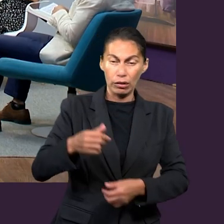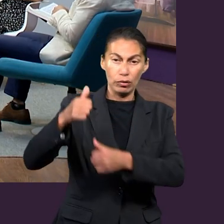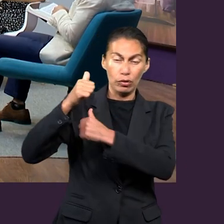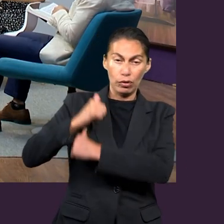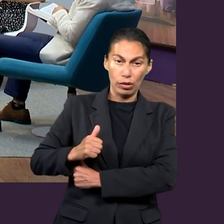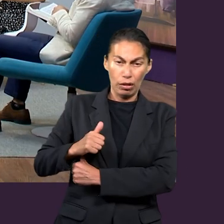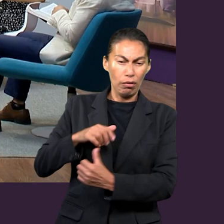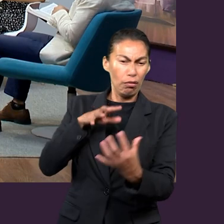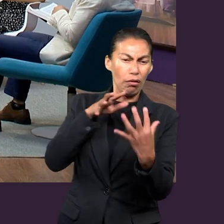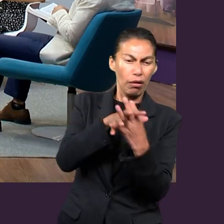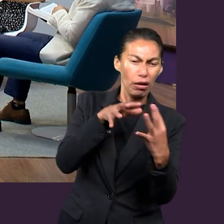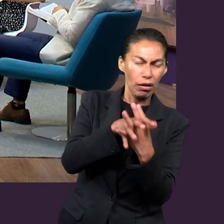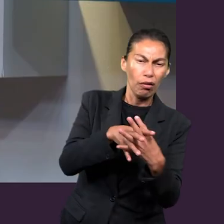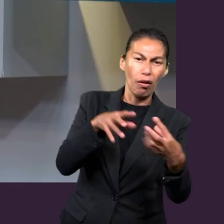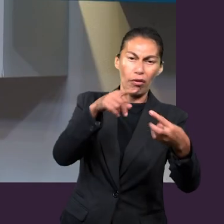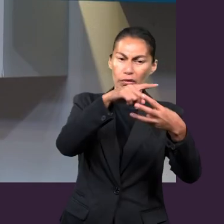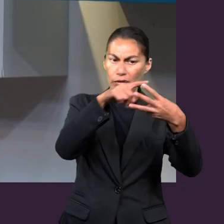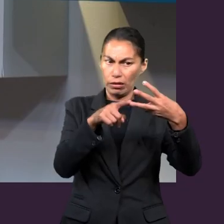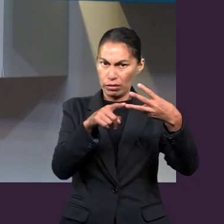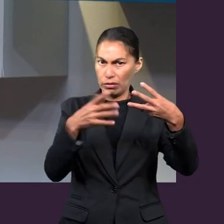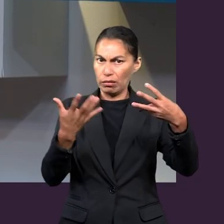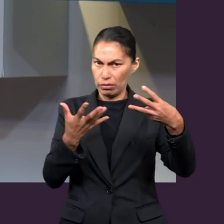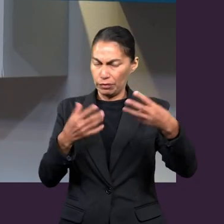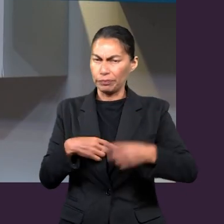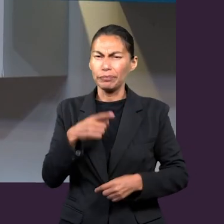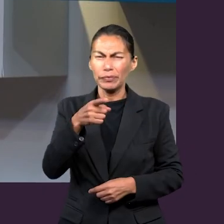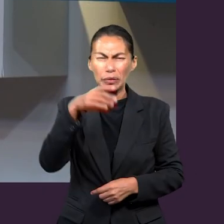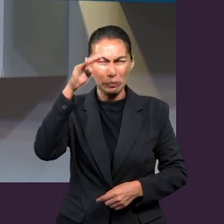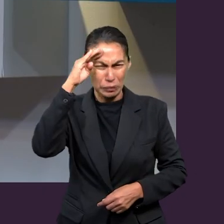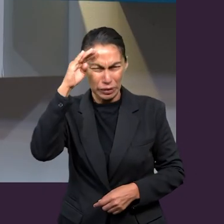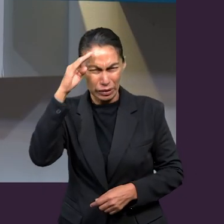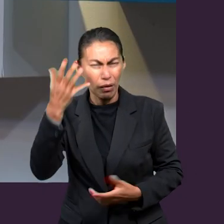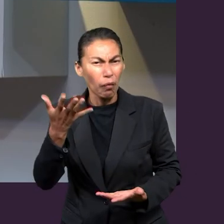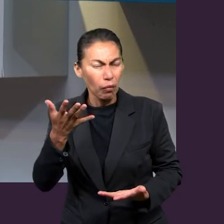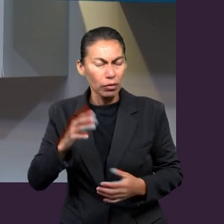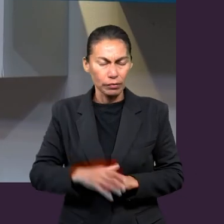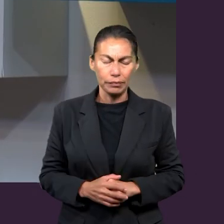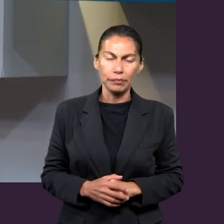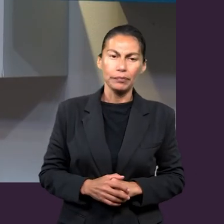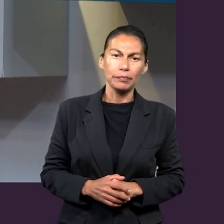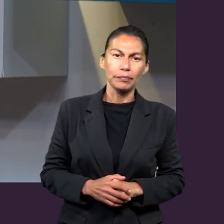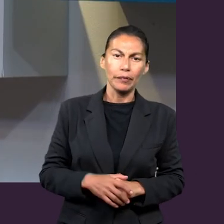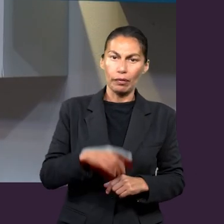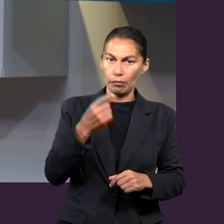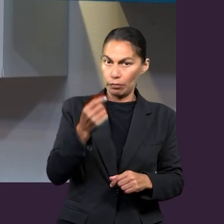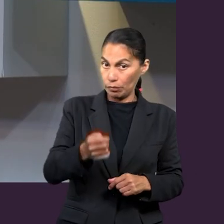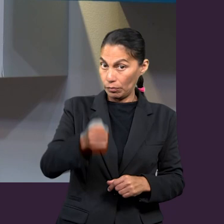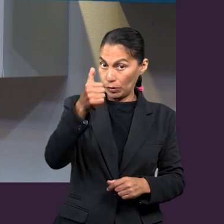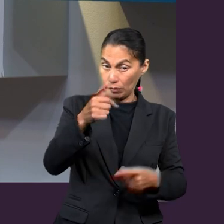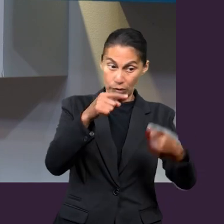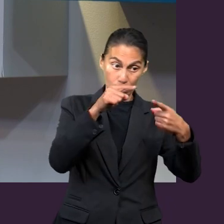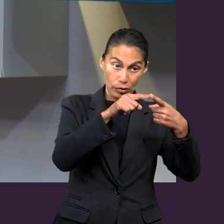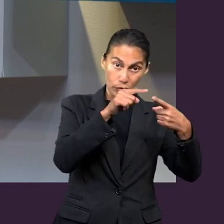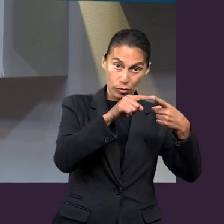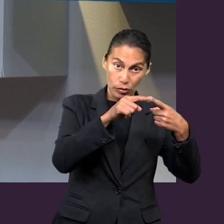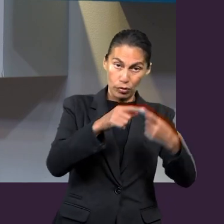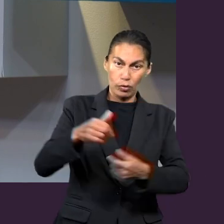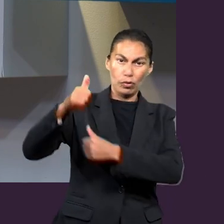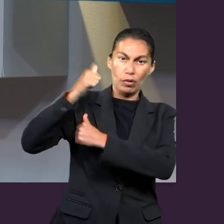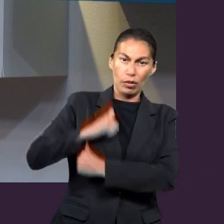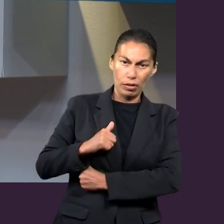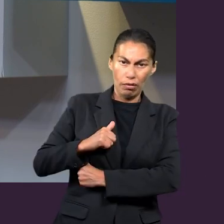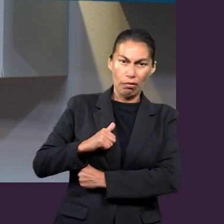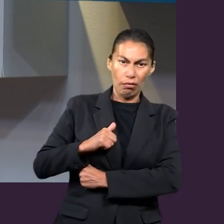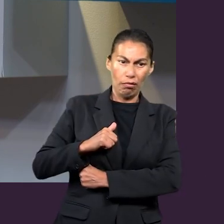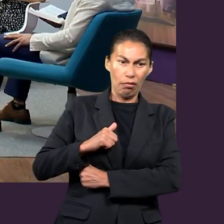mantener en la propia guerra. A ver qué opináis de esto. Primero dice que el soldado debe atacar